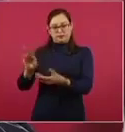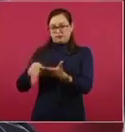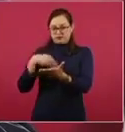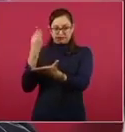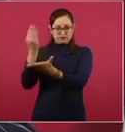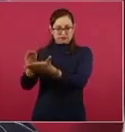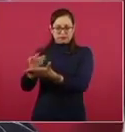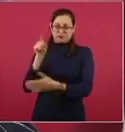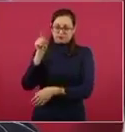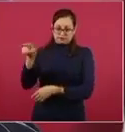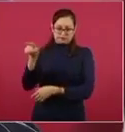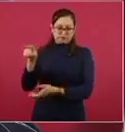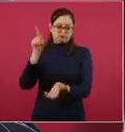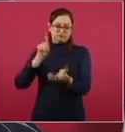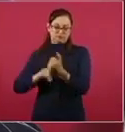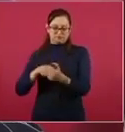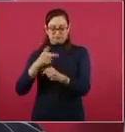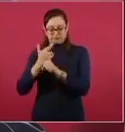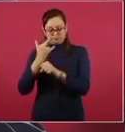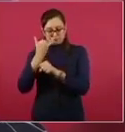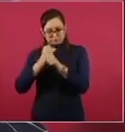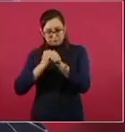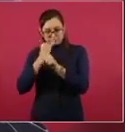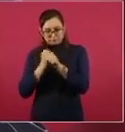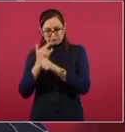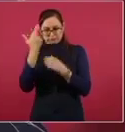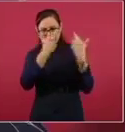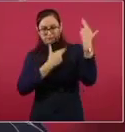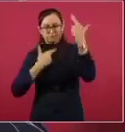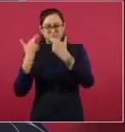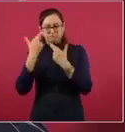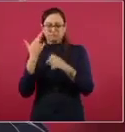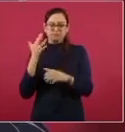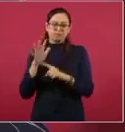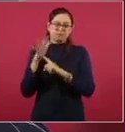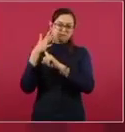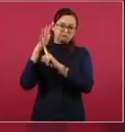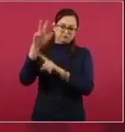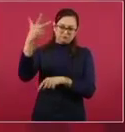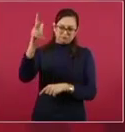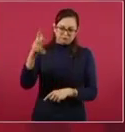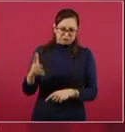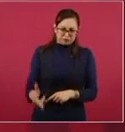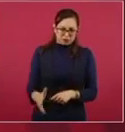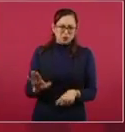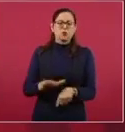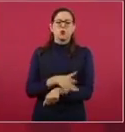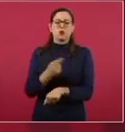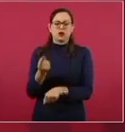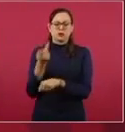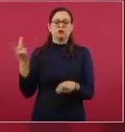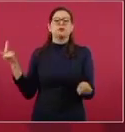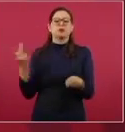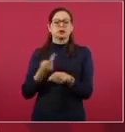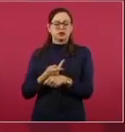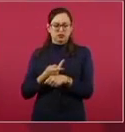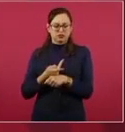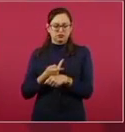sobre la causa del desplome del helicóptero. Y sí,